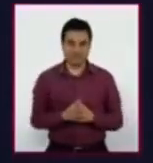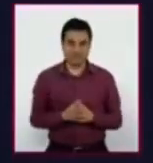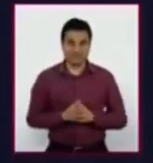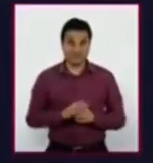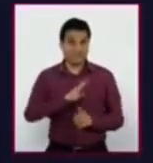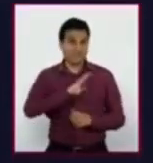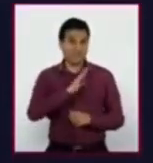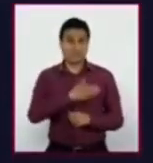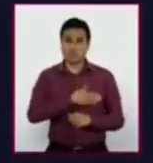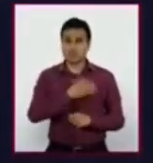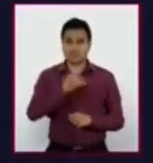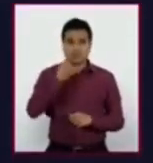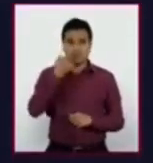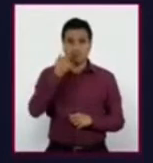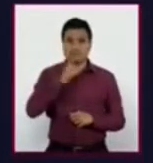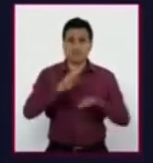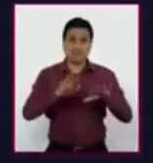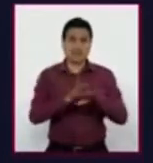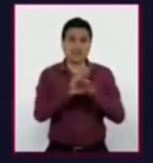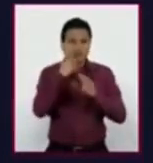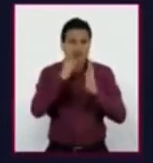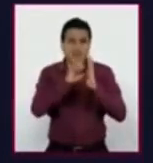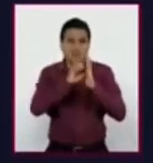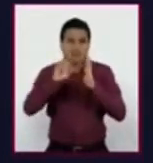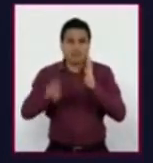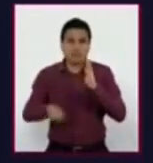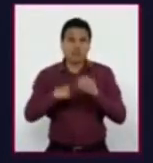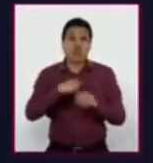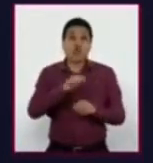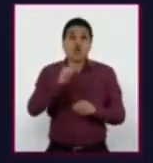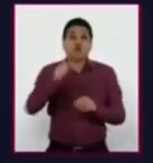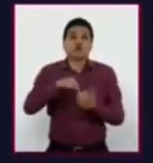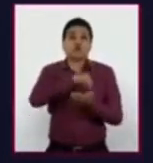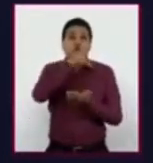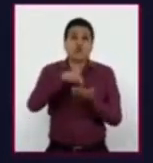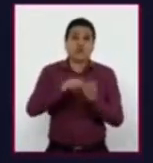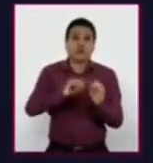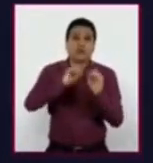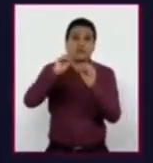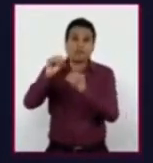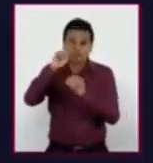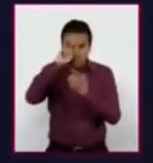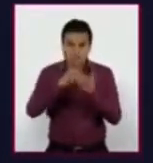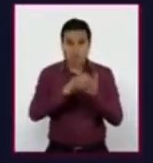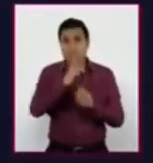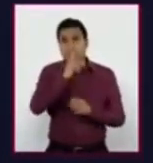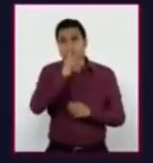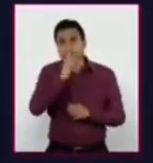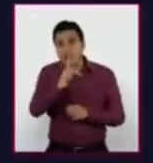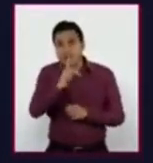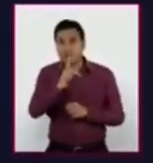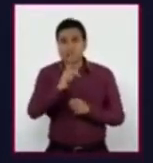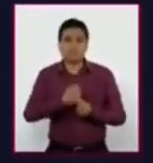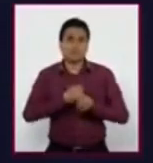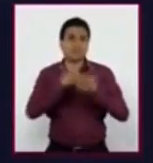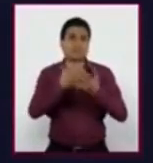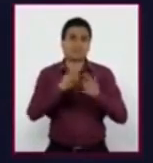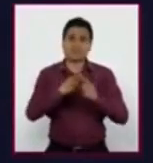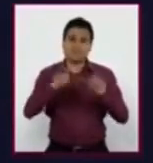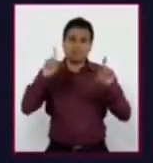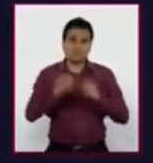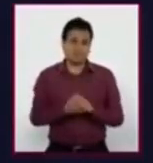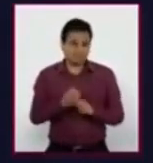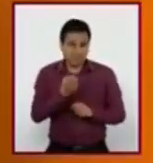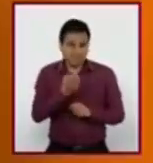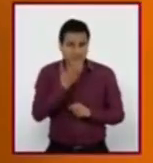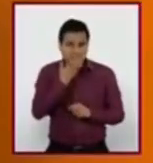movimiento. Me imagino que si yo viviera en otra zona del país utilizaría palabras y expresiones diferentes y eso también sería